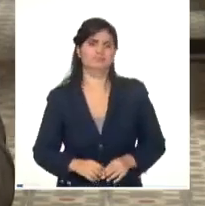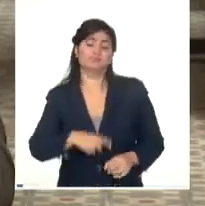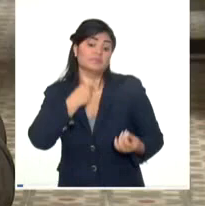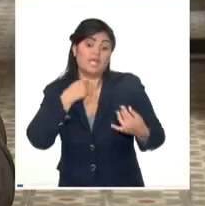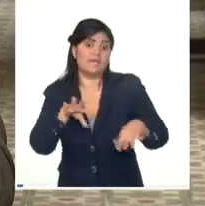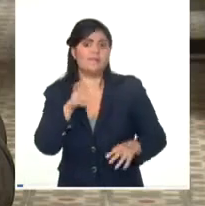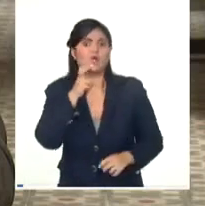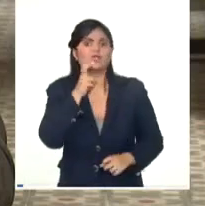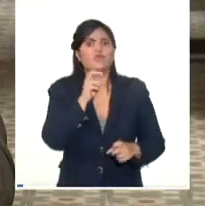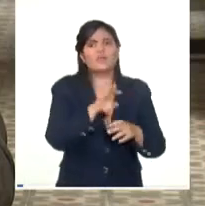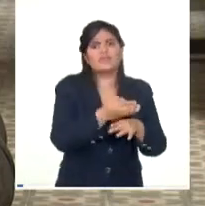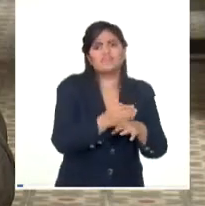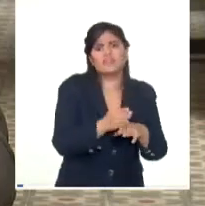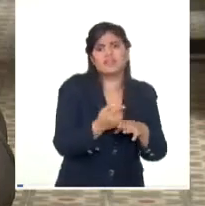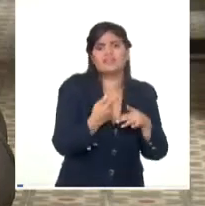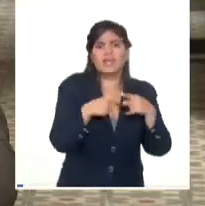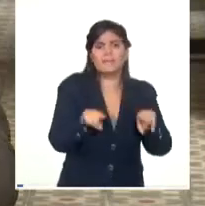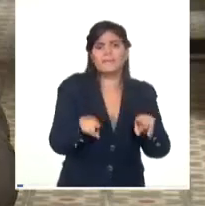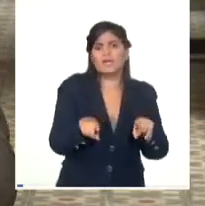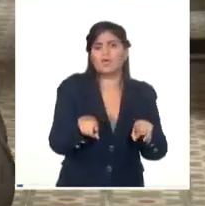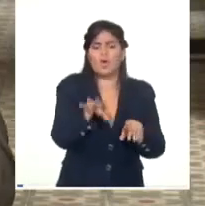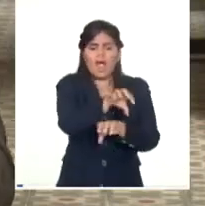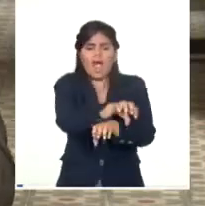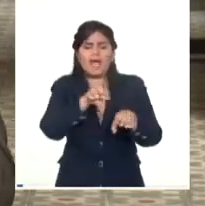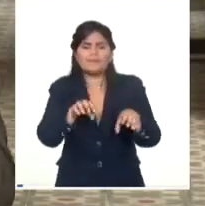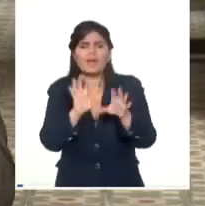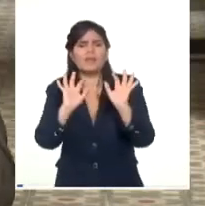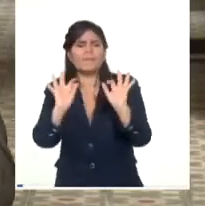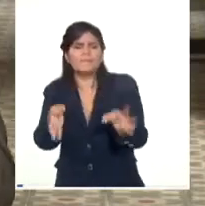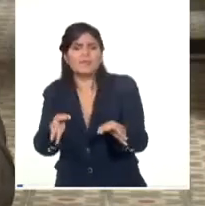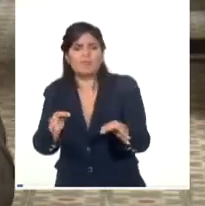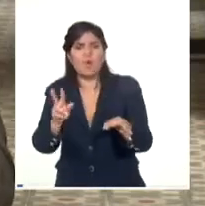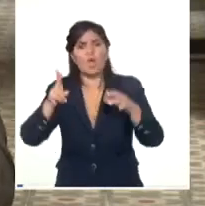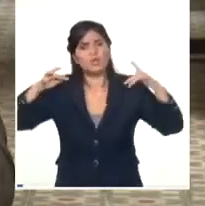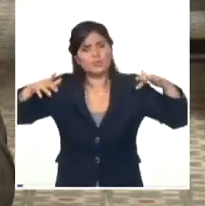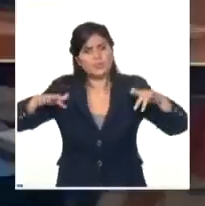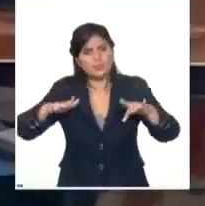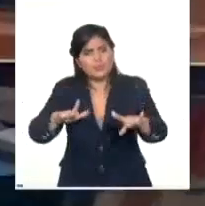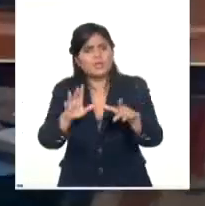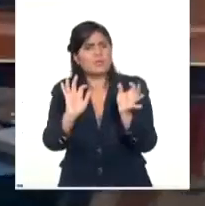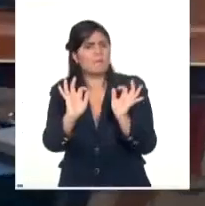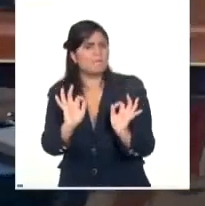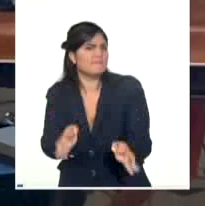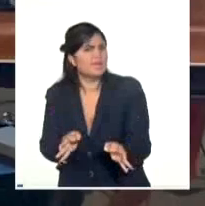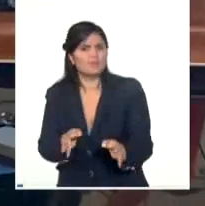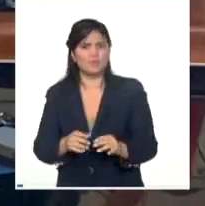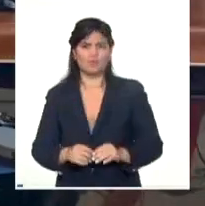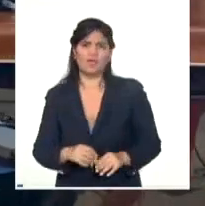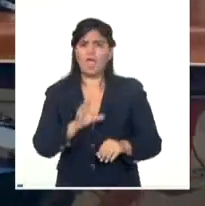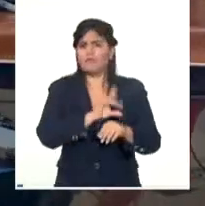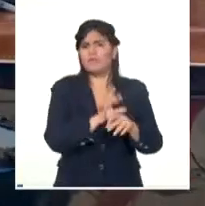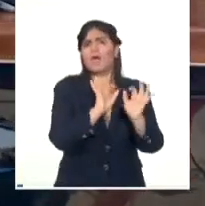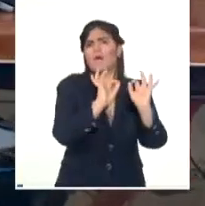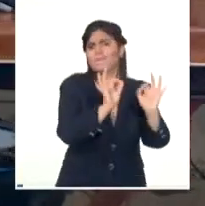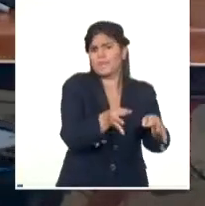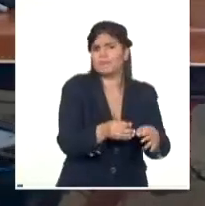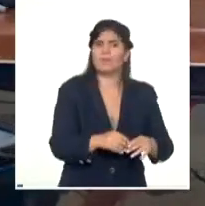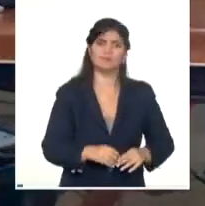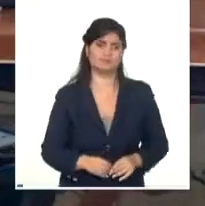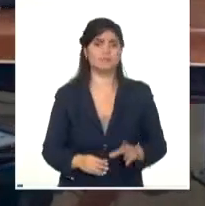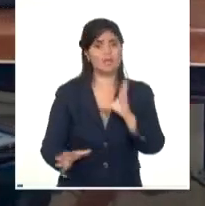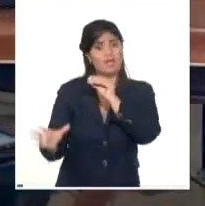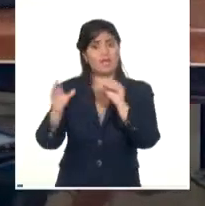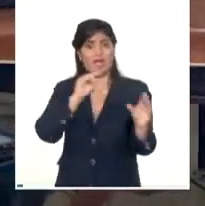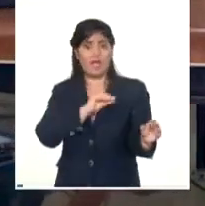Estudian los mismos mosquitos en Miami y en la Habana. Tienen mucho de qué